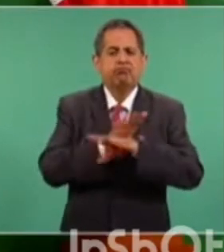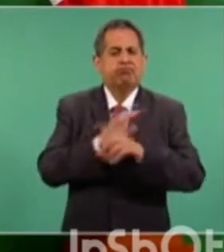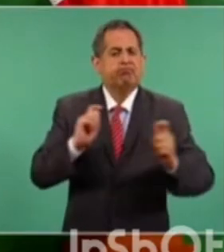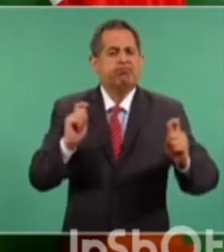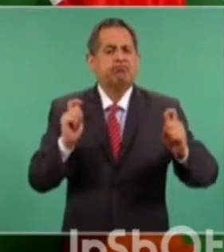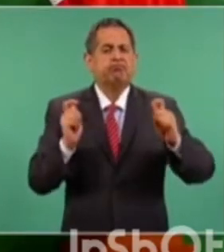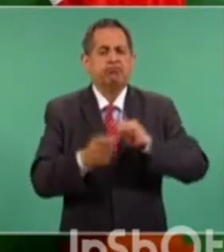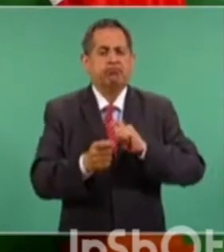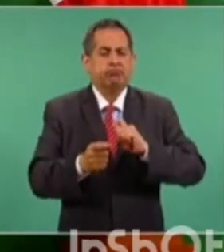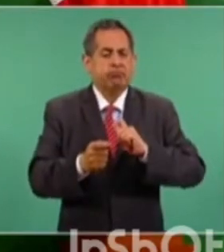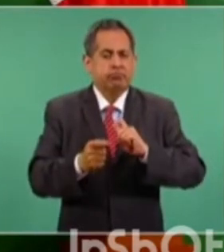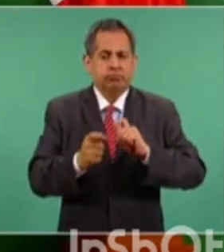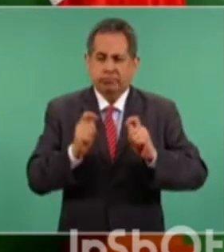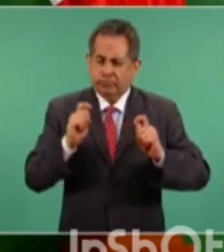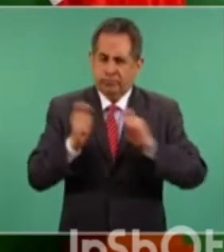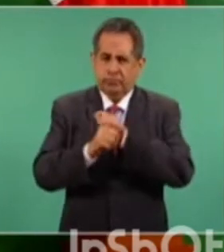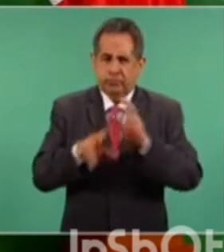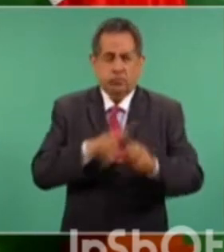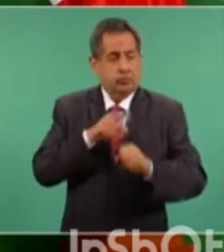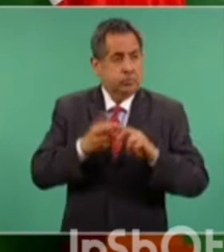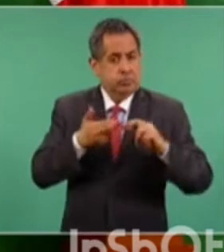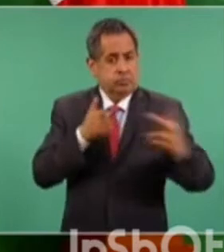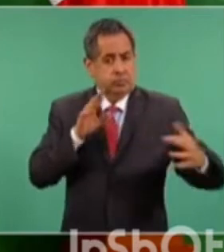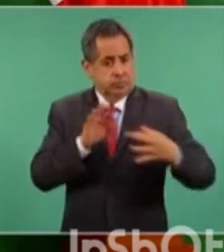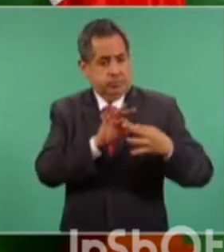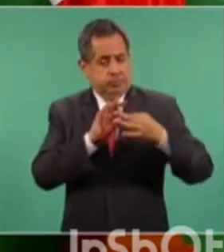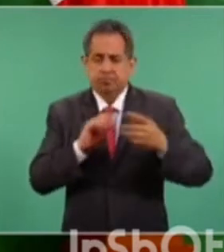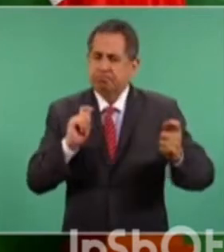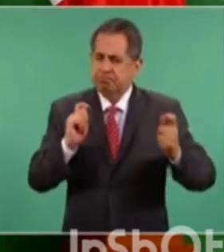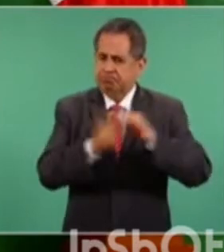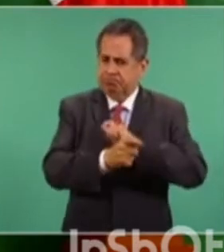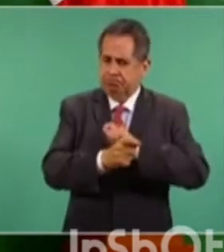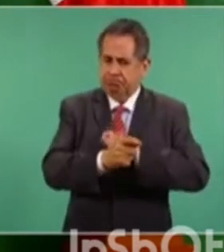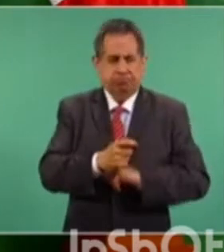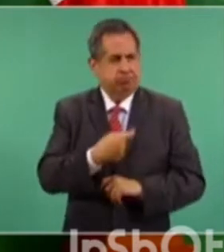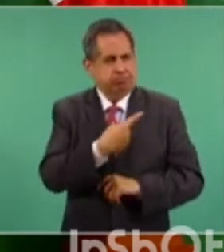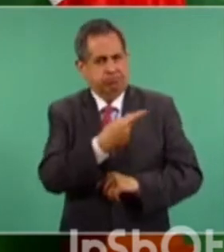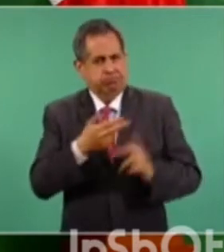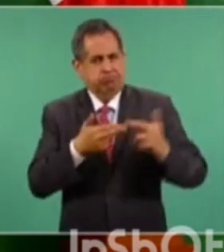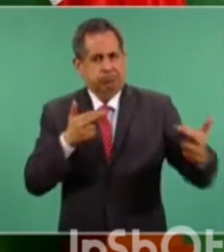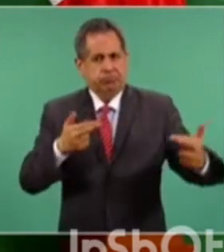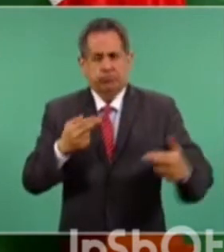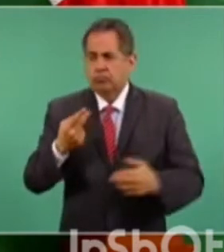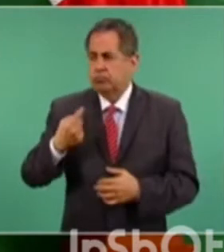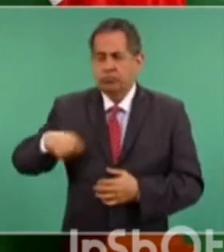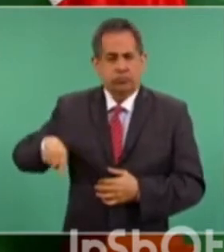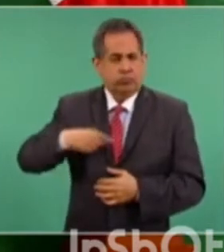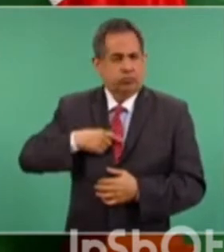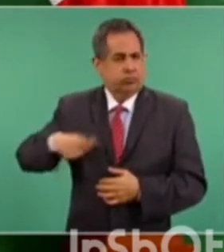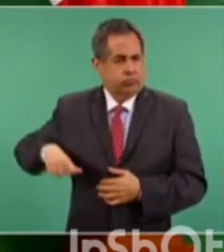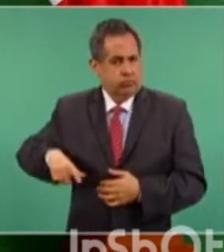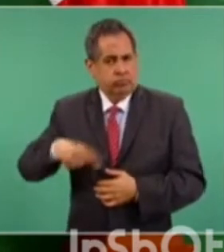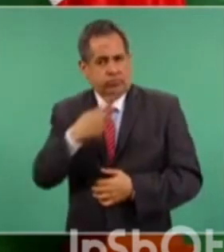en la relación bilateral entre nuestros gobiernos.